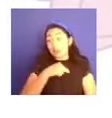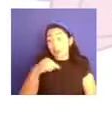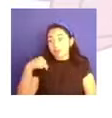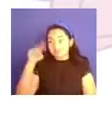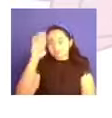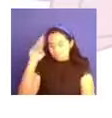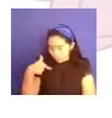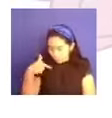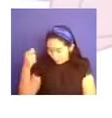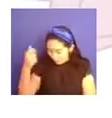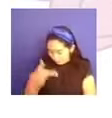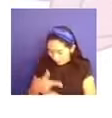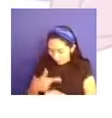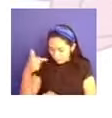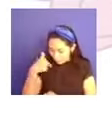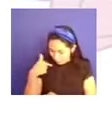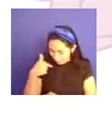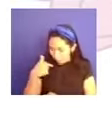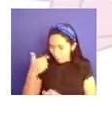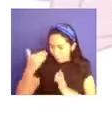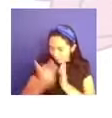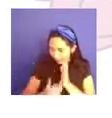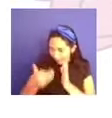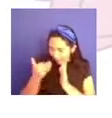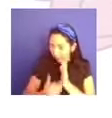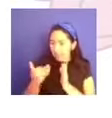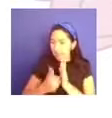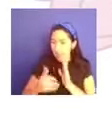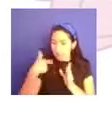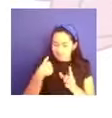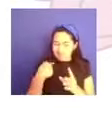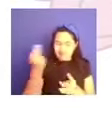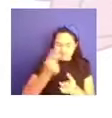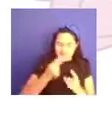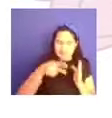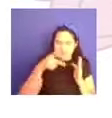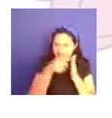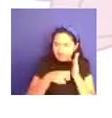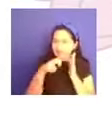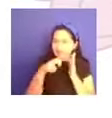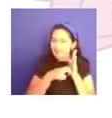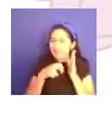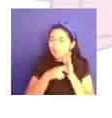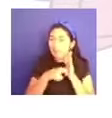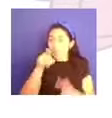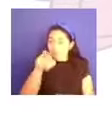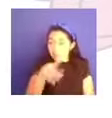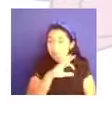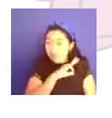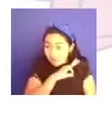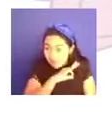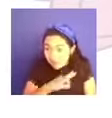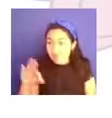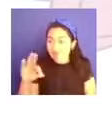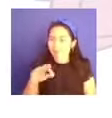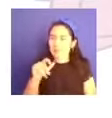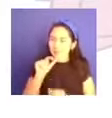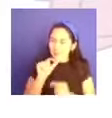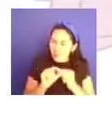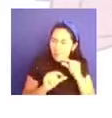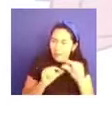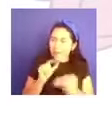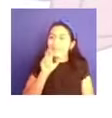pueden trabajar junto con la otredad o con ustedes mismos, pues irlo identificando así, paso a pasito, ¿no?